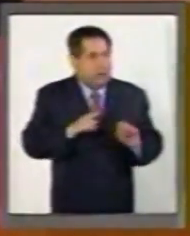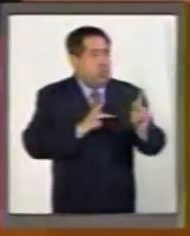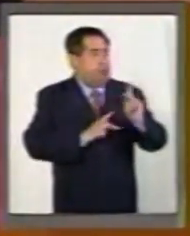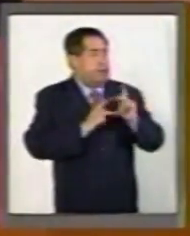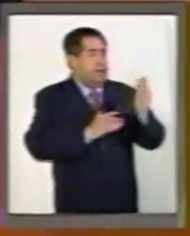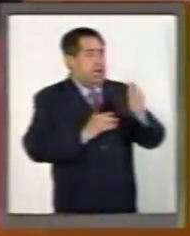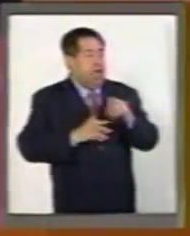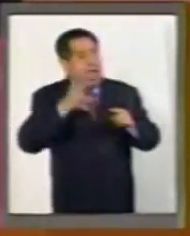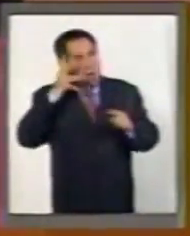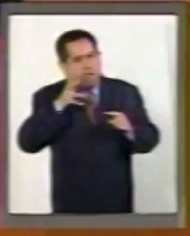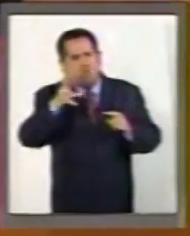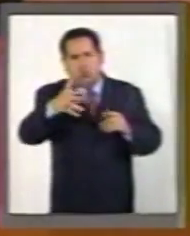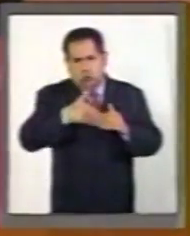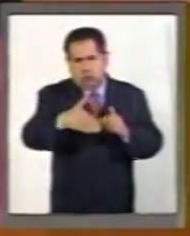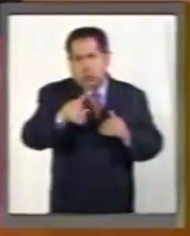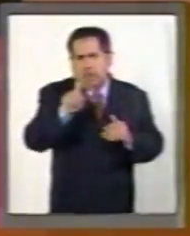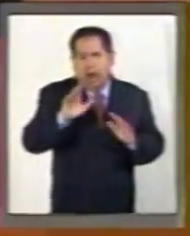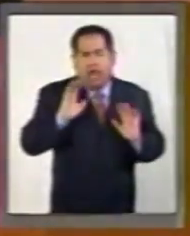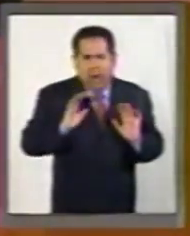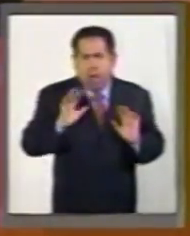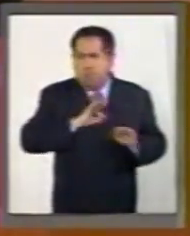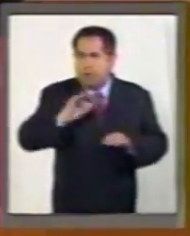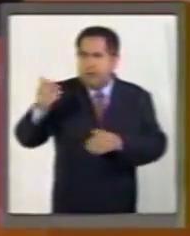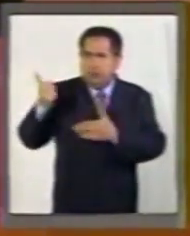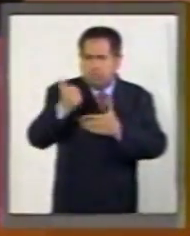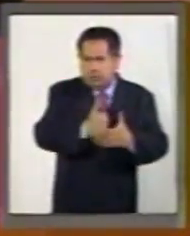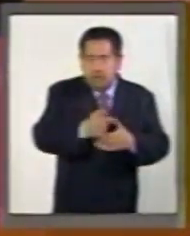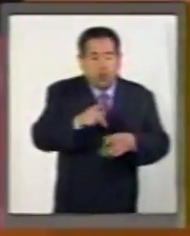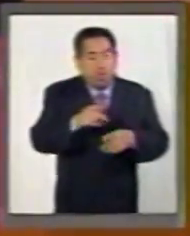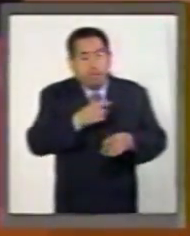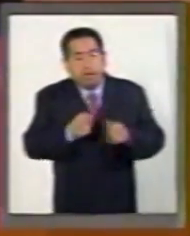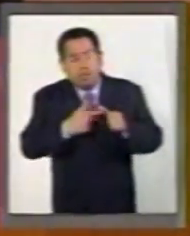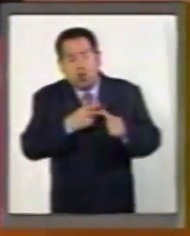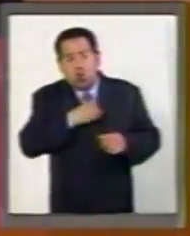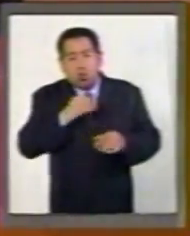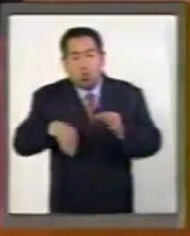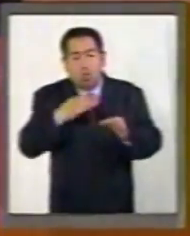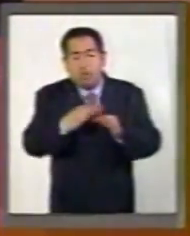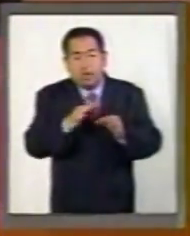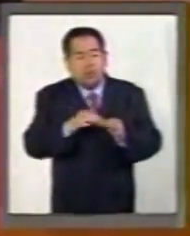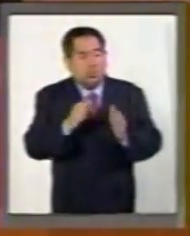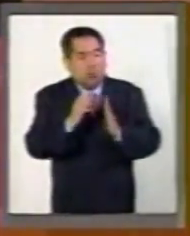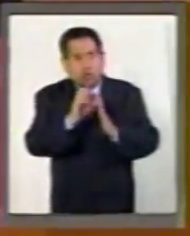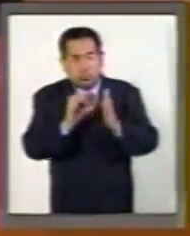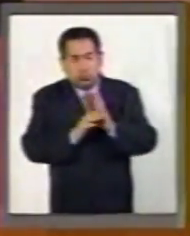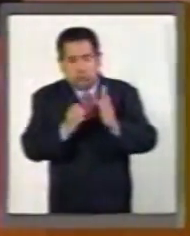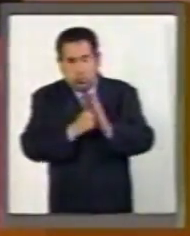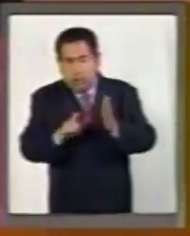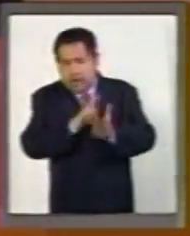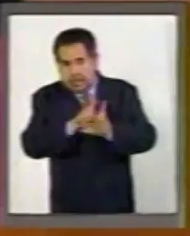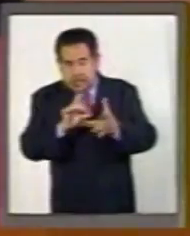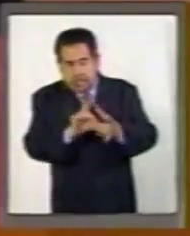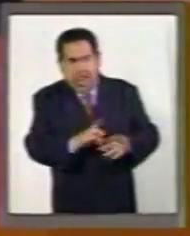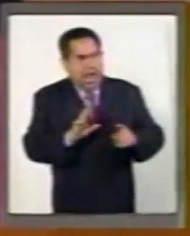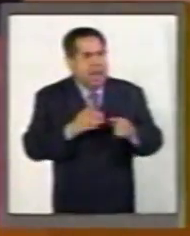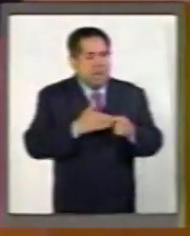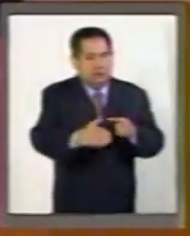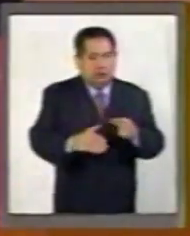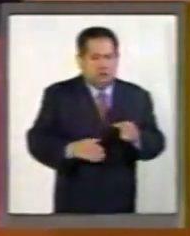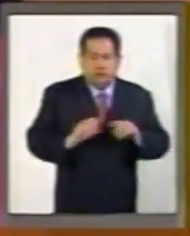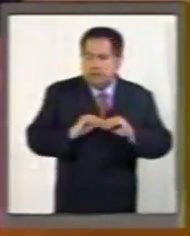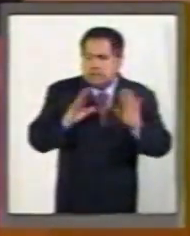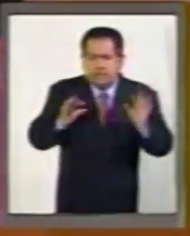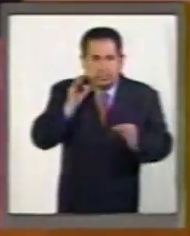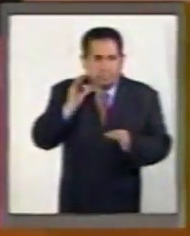en el futuro cumplan con lo que marca la Constitución y las leyes aplicables, muy en